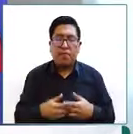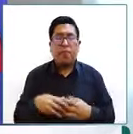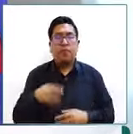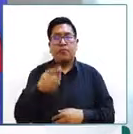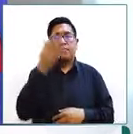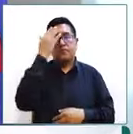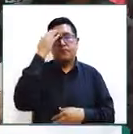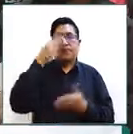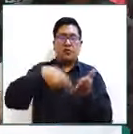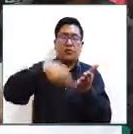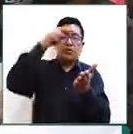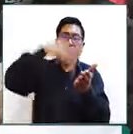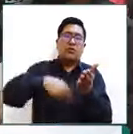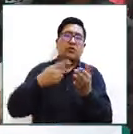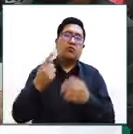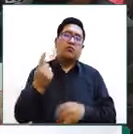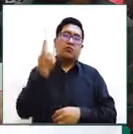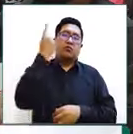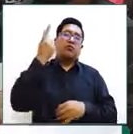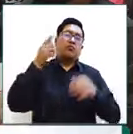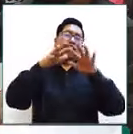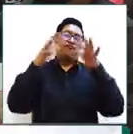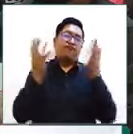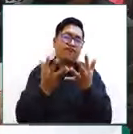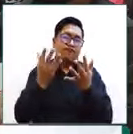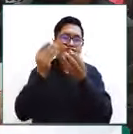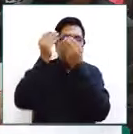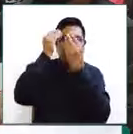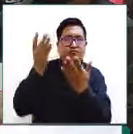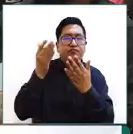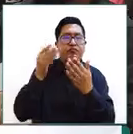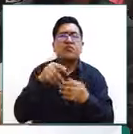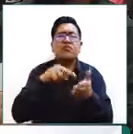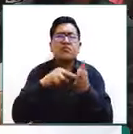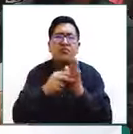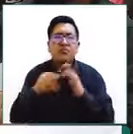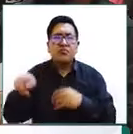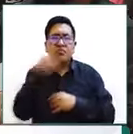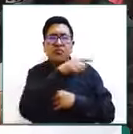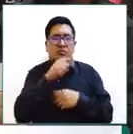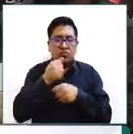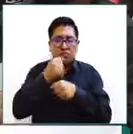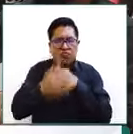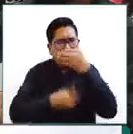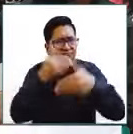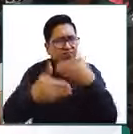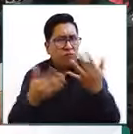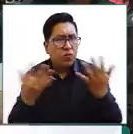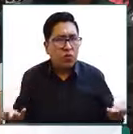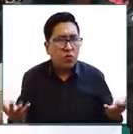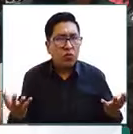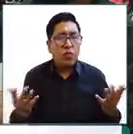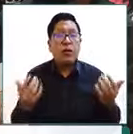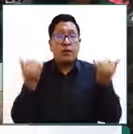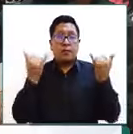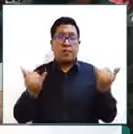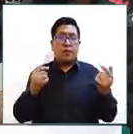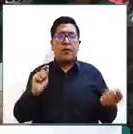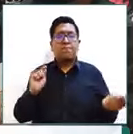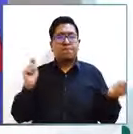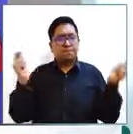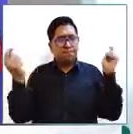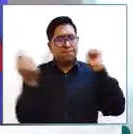normativo internacional que debemos considerarlo justamente para ver cómo nosotros trabajamos en una ruta de reintegración familiar.